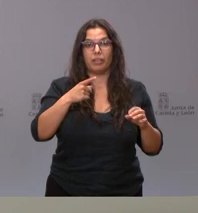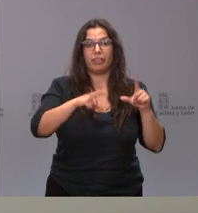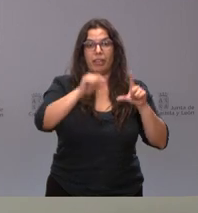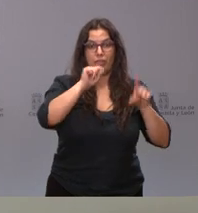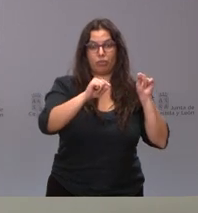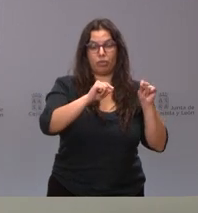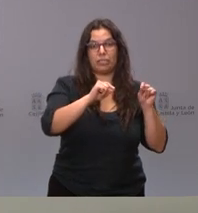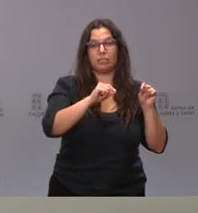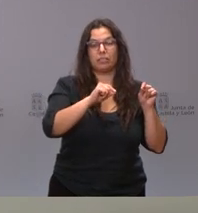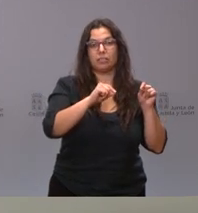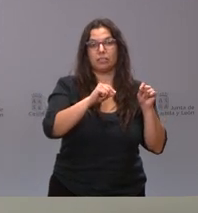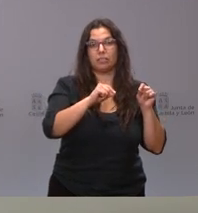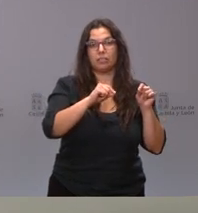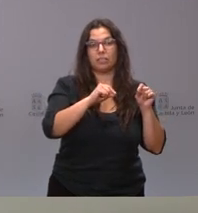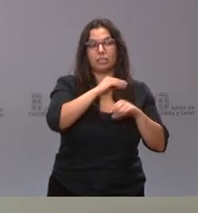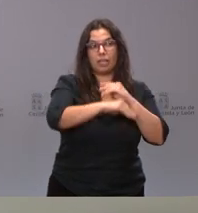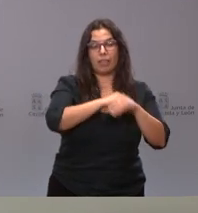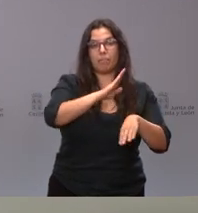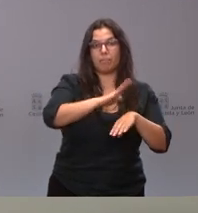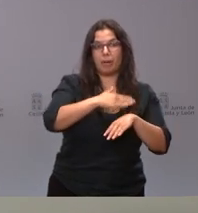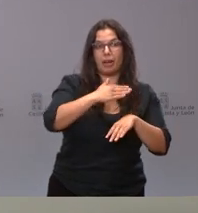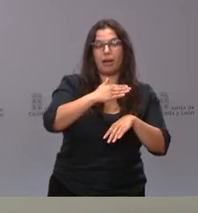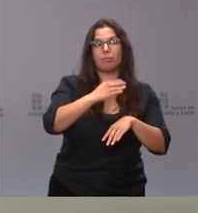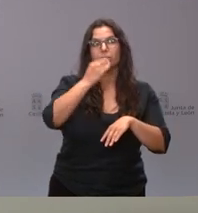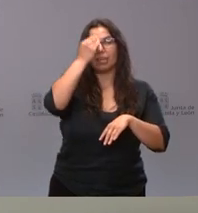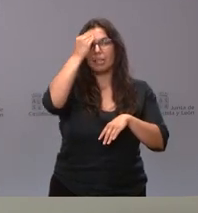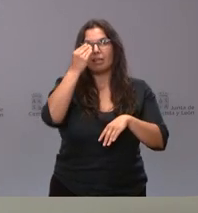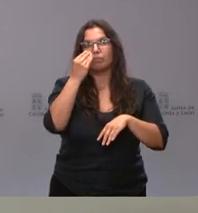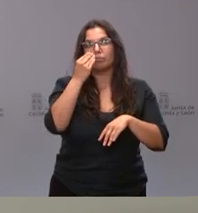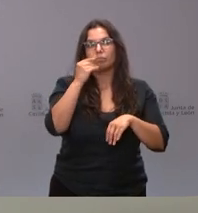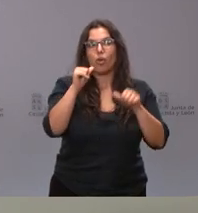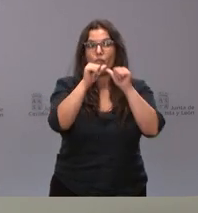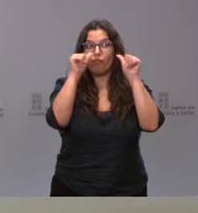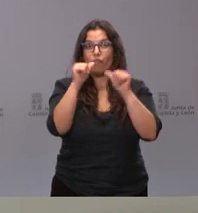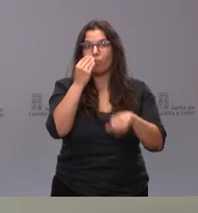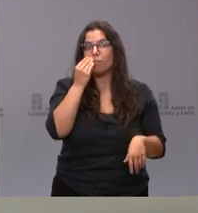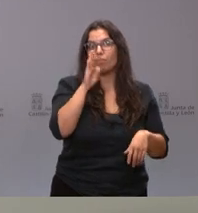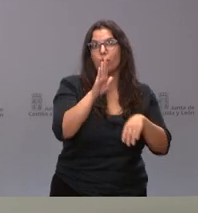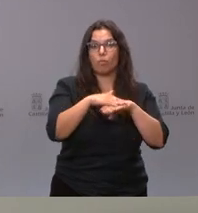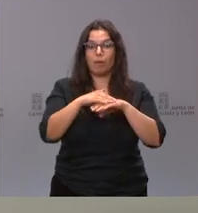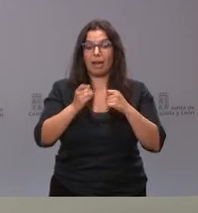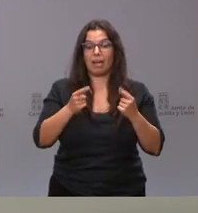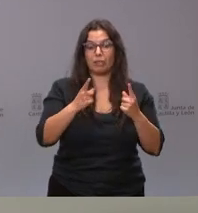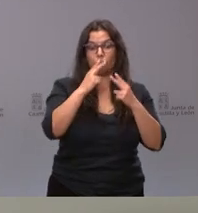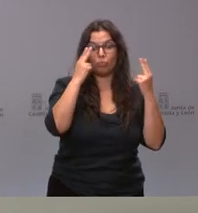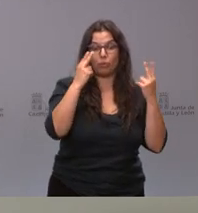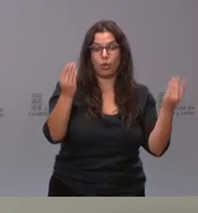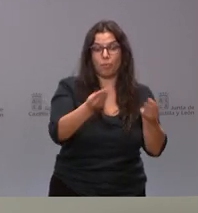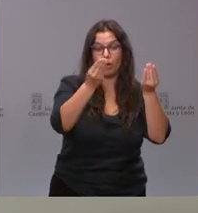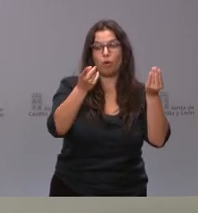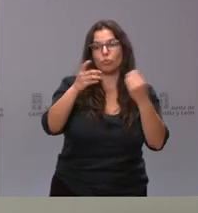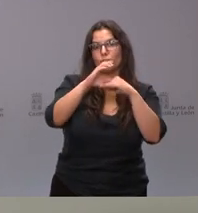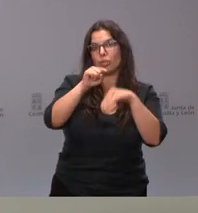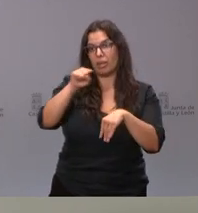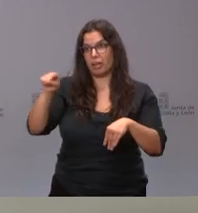sobre cuál es la mejor forma de mejorar la eficacia en este gasto público, pues las consejerías